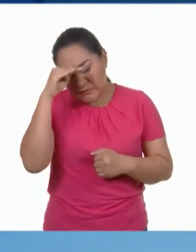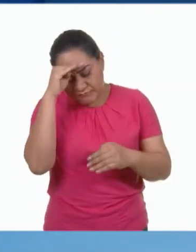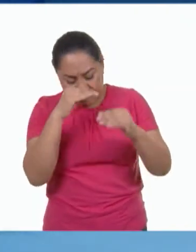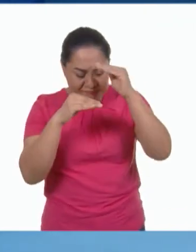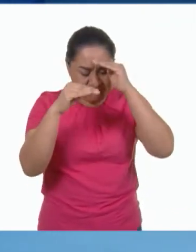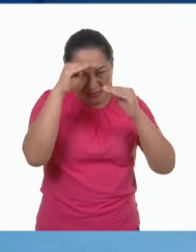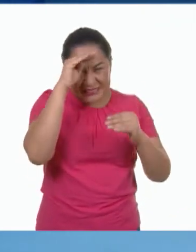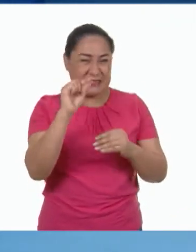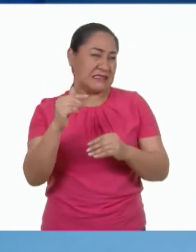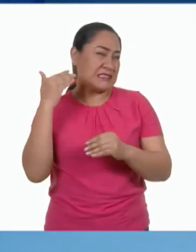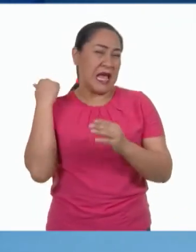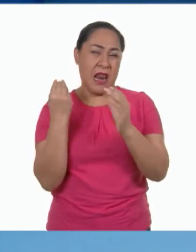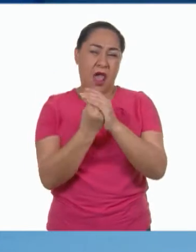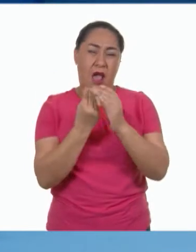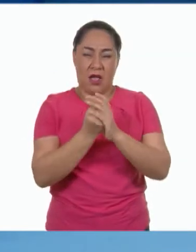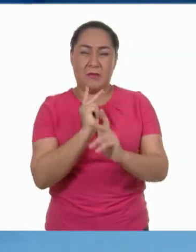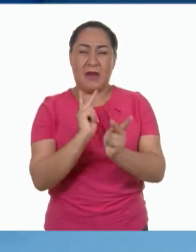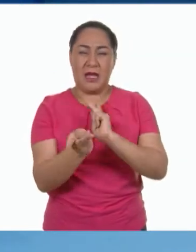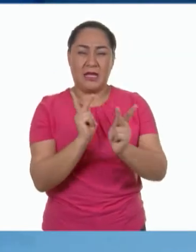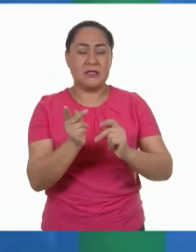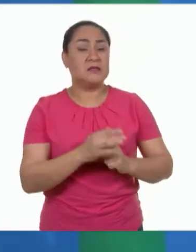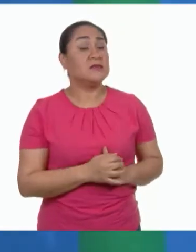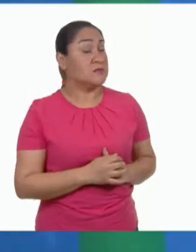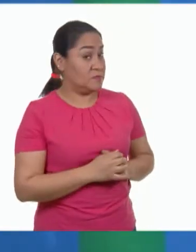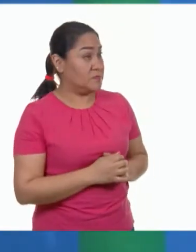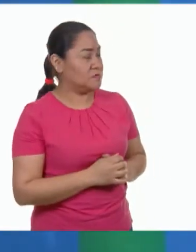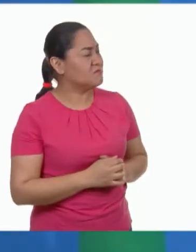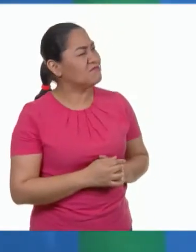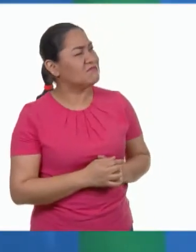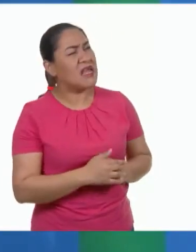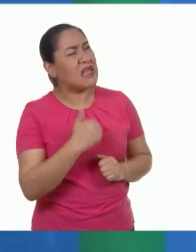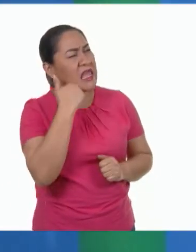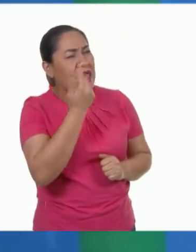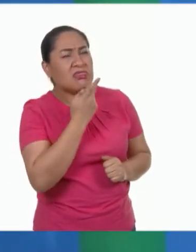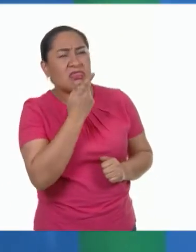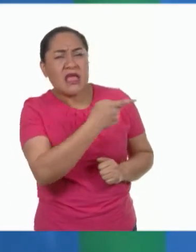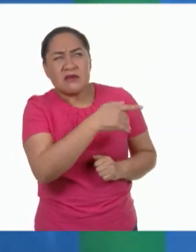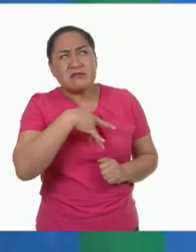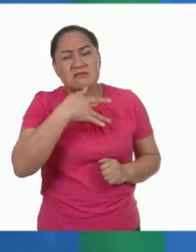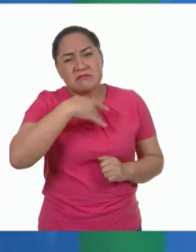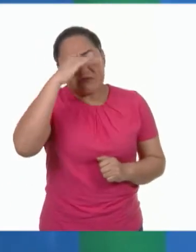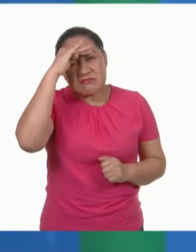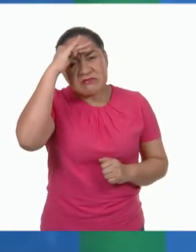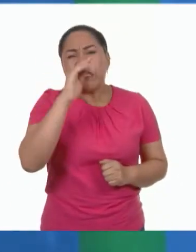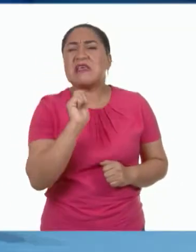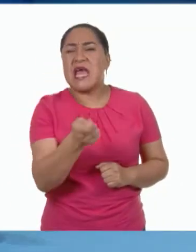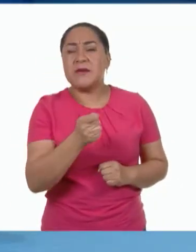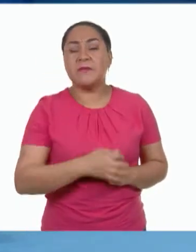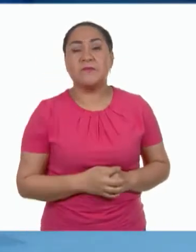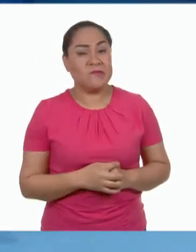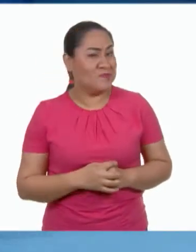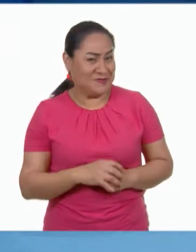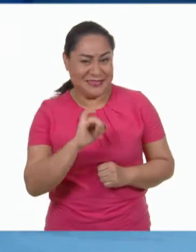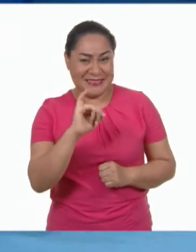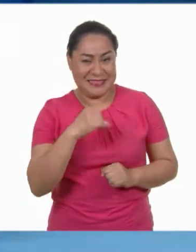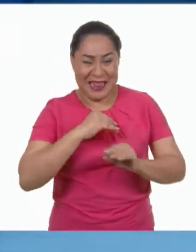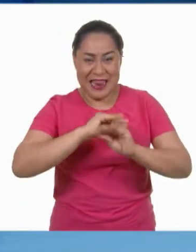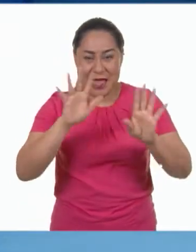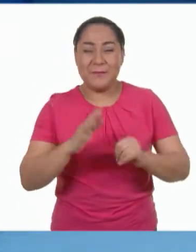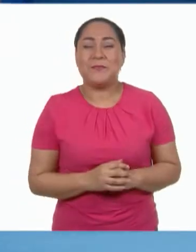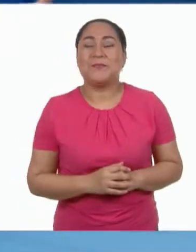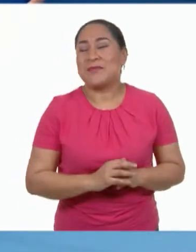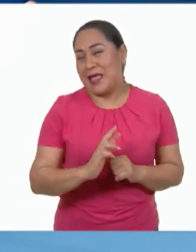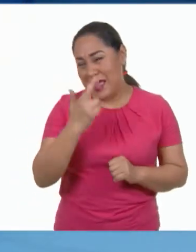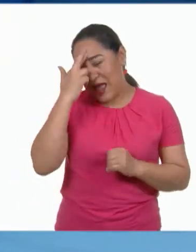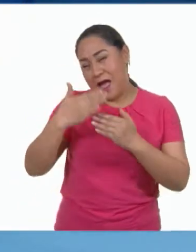platicamos en la clase pasada. ¿Sí? ¿Quieres contarnos qué es lo que has estado pensando? ¡Claro! Bueno, pues como les